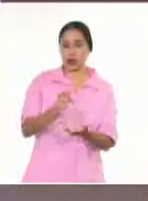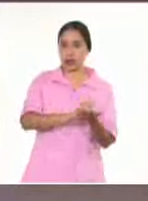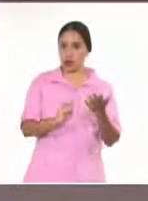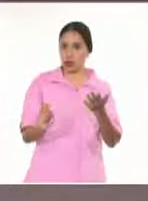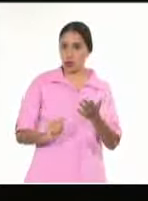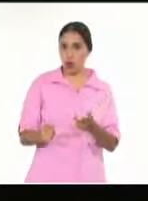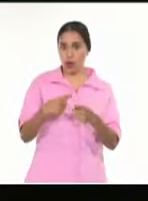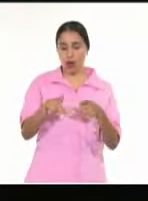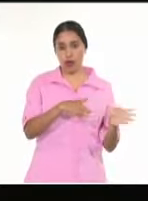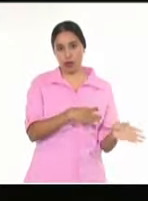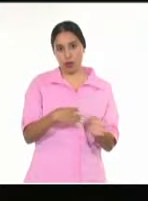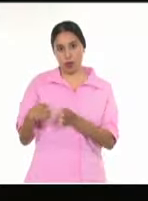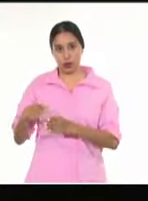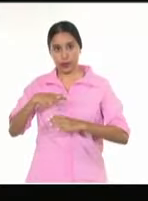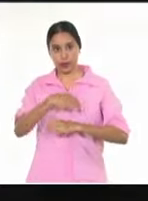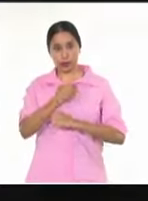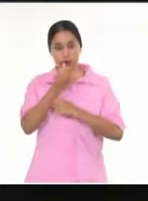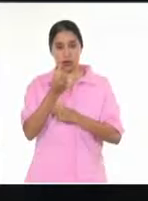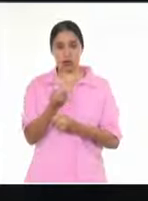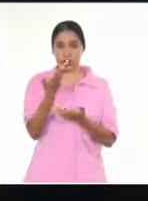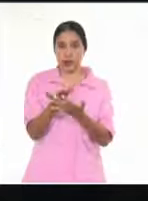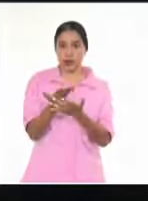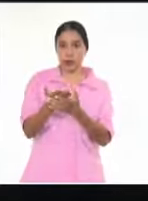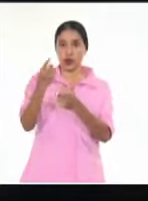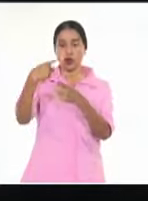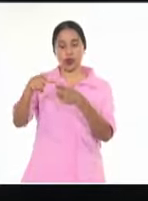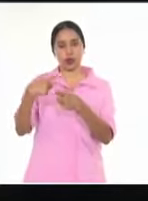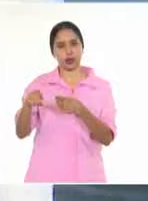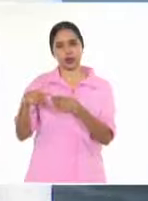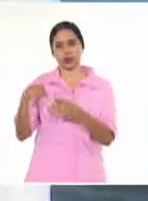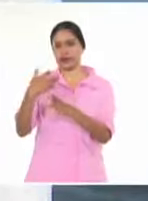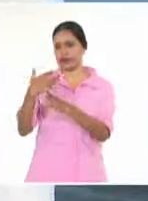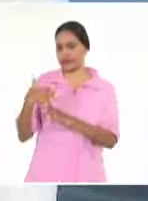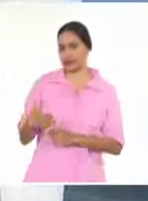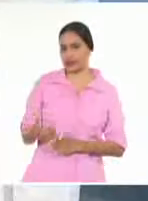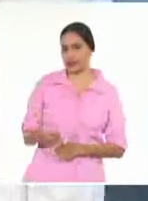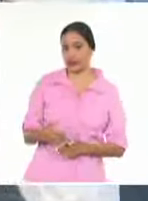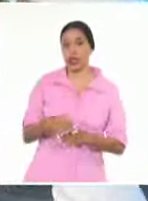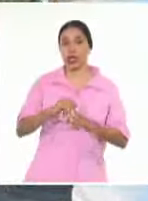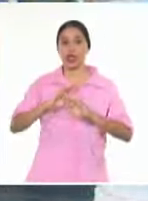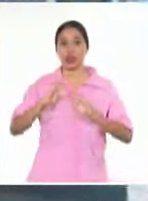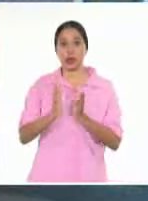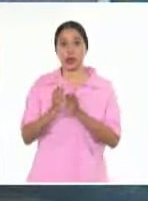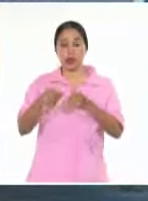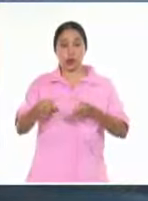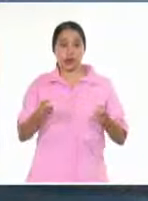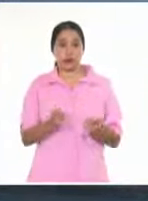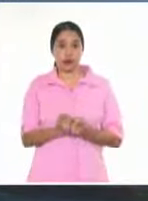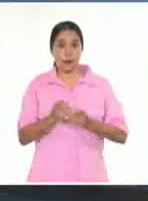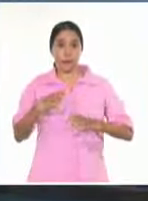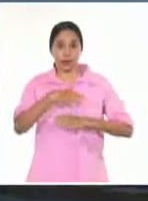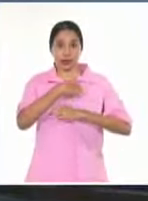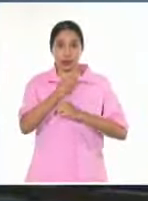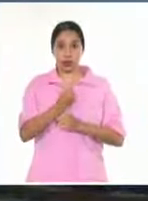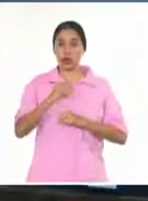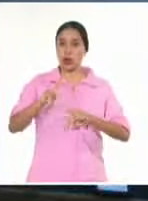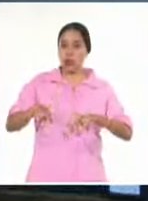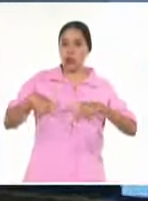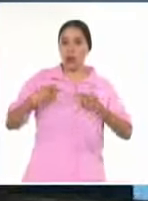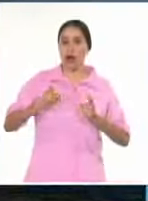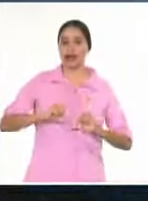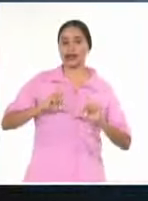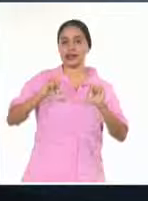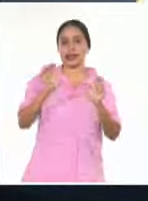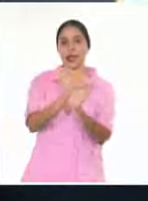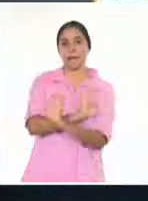Patrimonio Industrial, el Grupo Empresarial Azcuba, entre otros. El Consejo Nacional de Patrimonio entregó a su vez un reconocimiento especial a